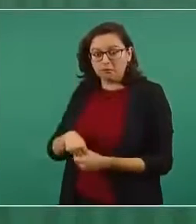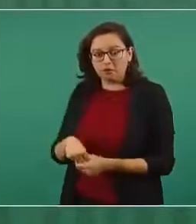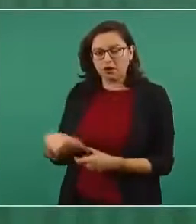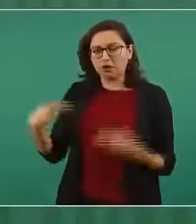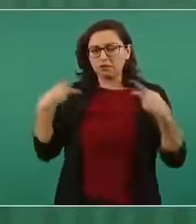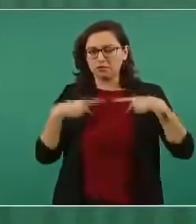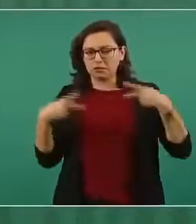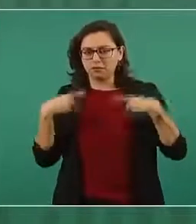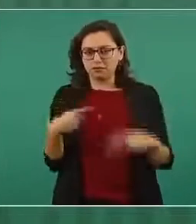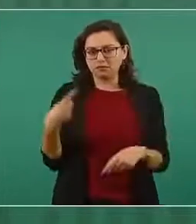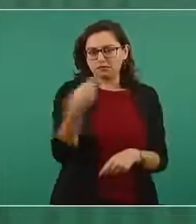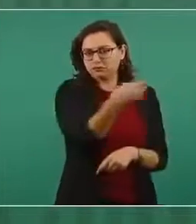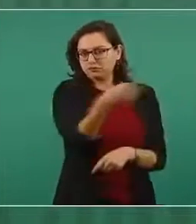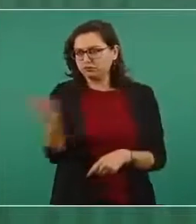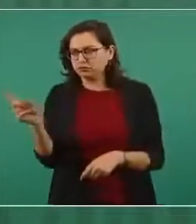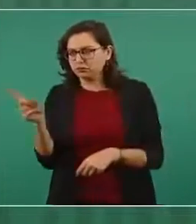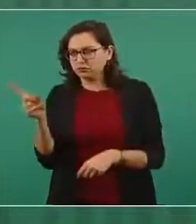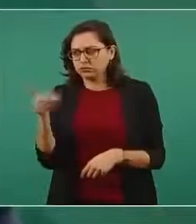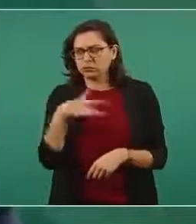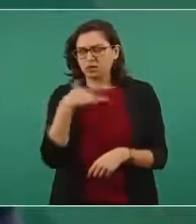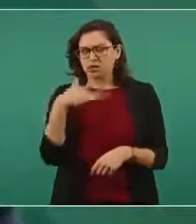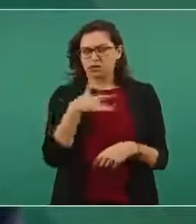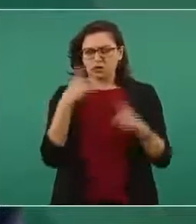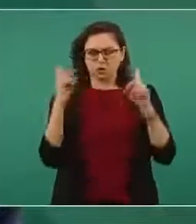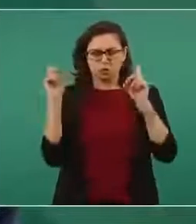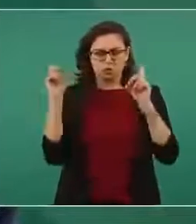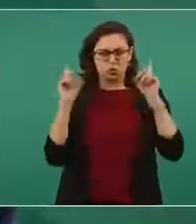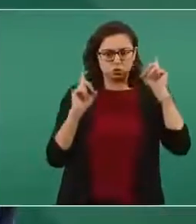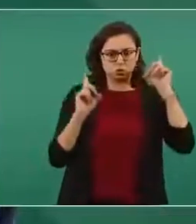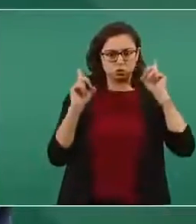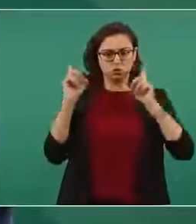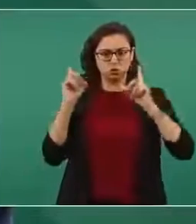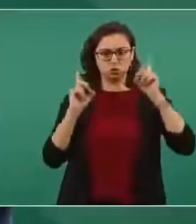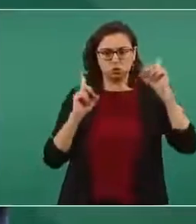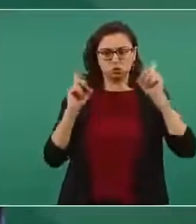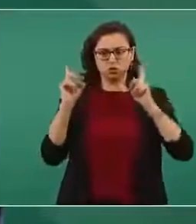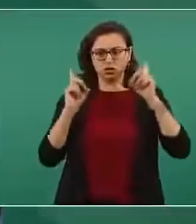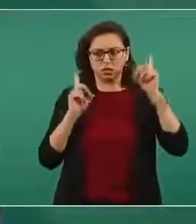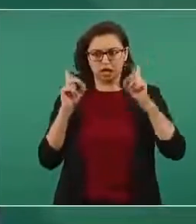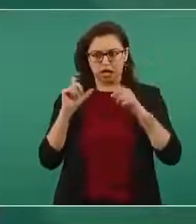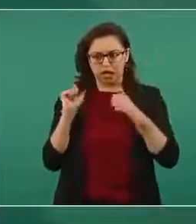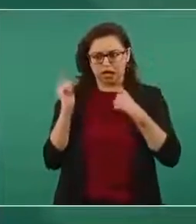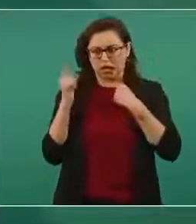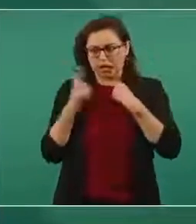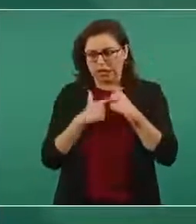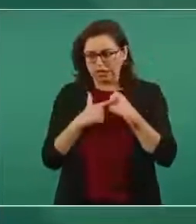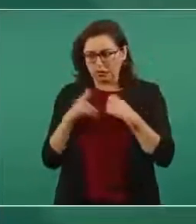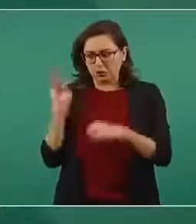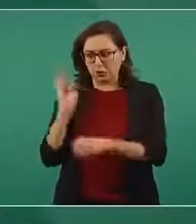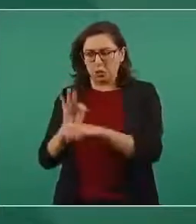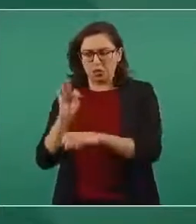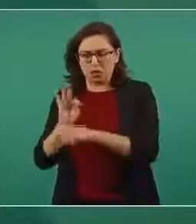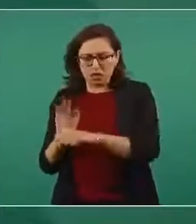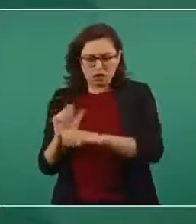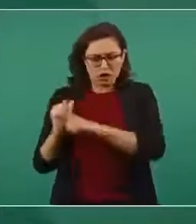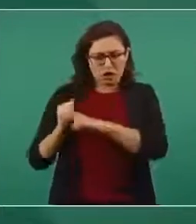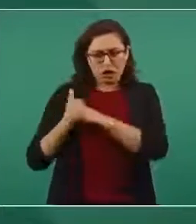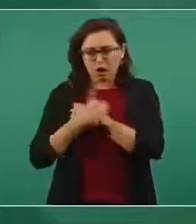la sospecha, lo iban a utilizar nuestros adversarios para decir que estábamos protegiendo